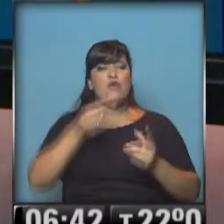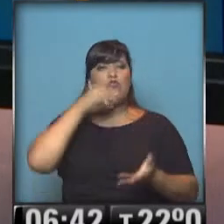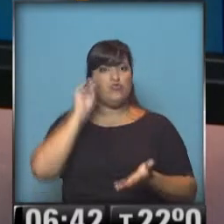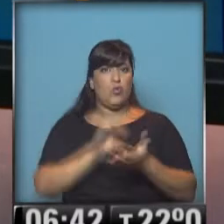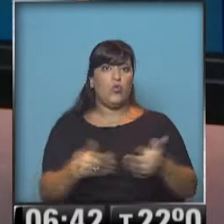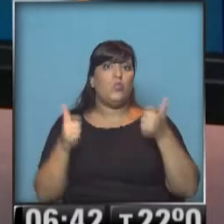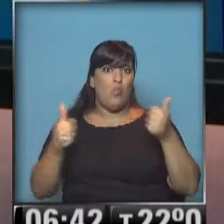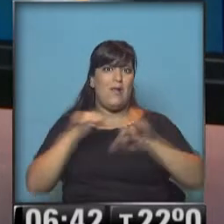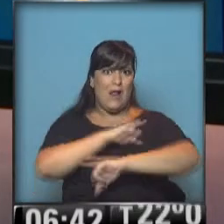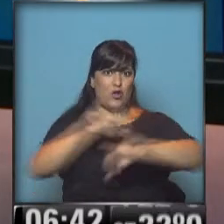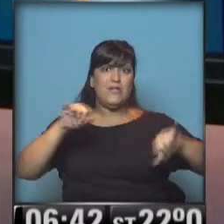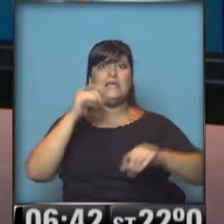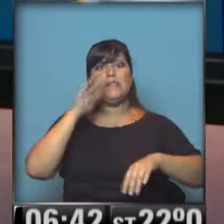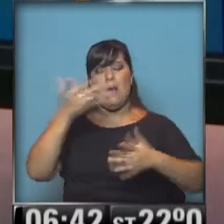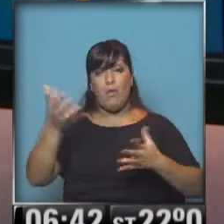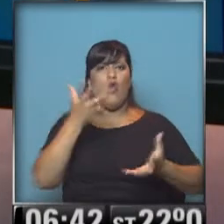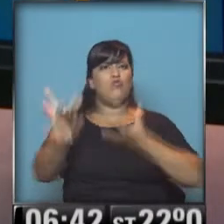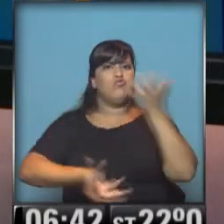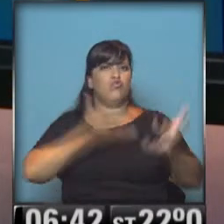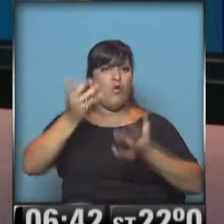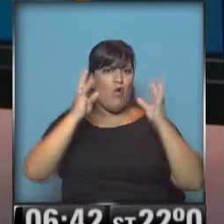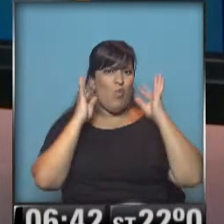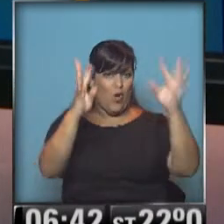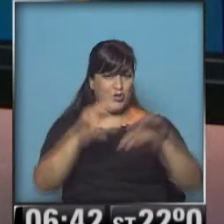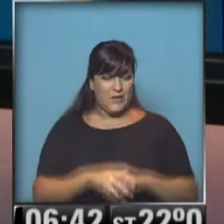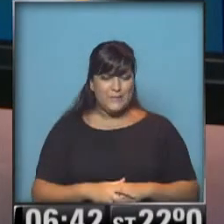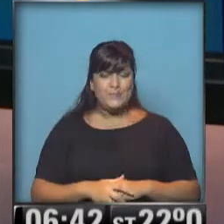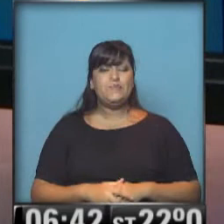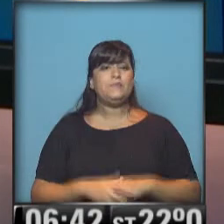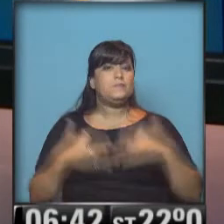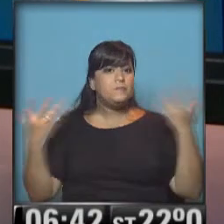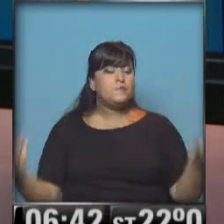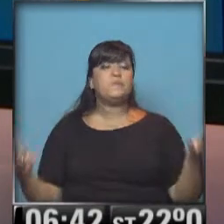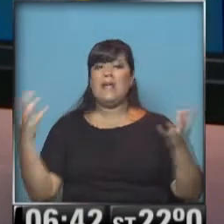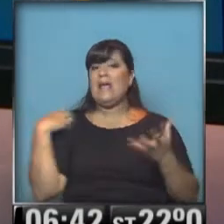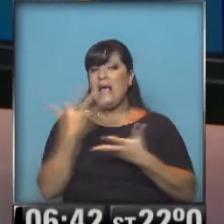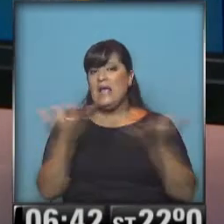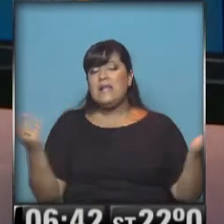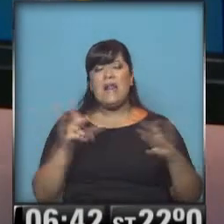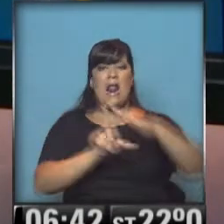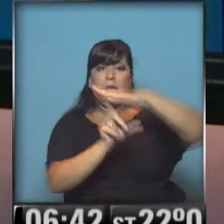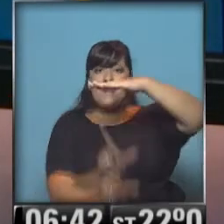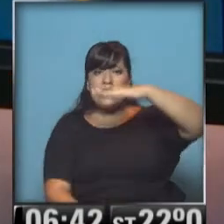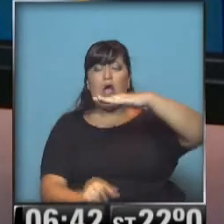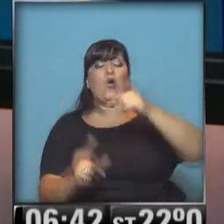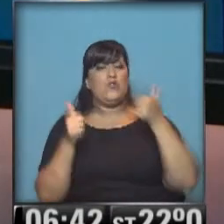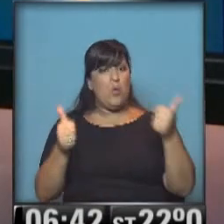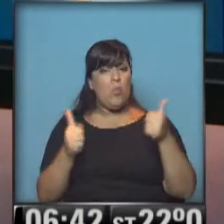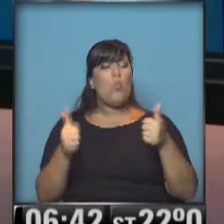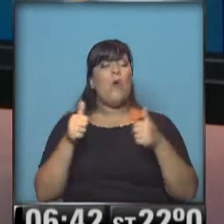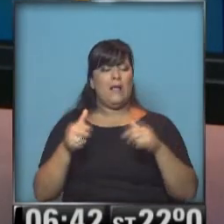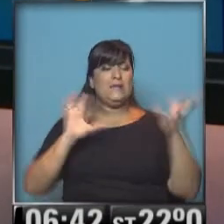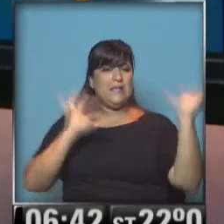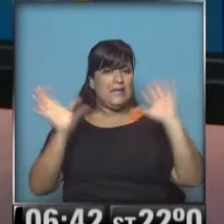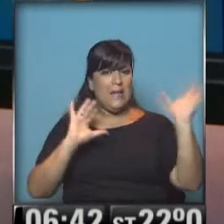Buenas noticias entonces teniendo en cuenta los incendios forestales. Así que bueno, el panorama en general en la región patagónica es de buen tiempo en el centro y norte